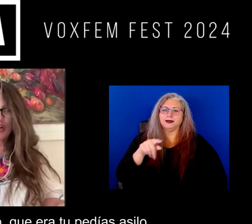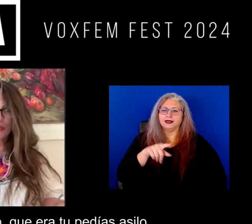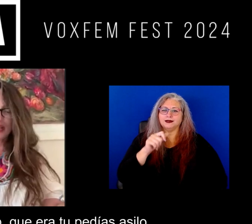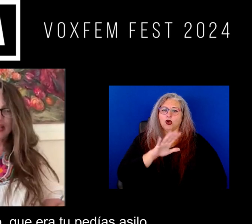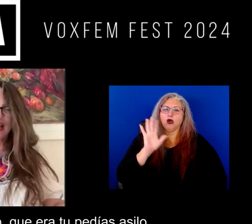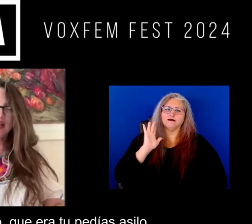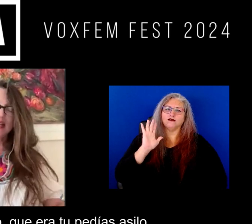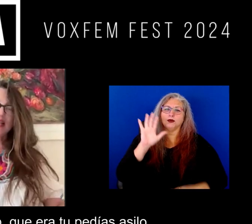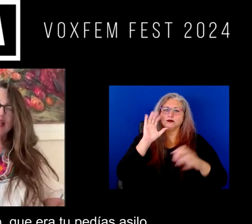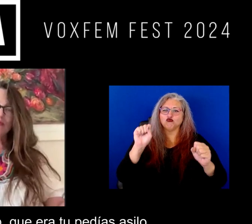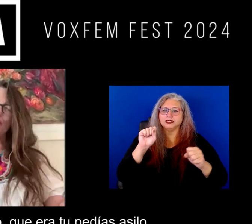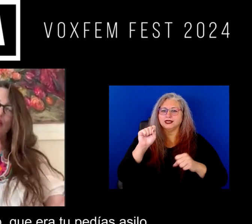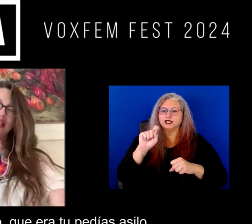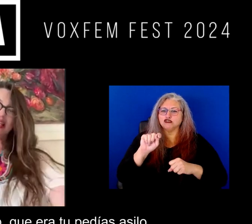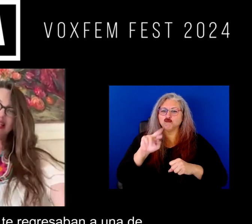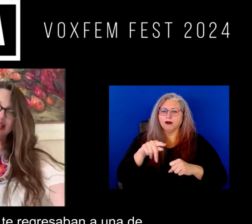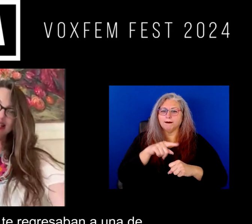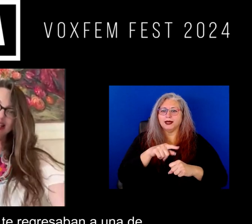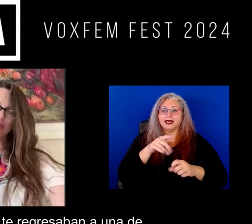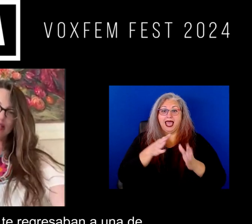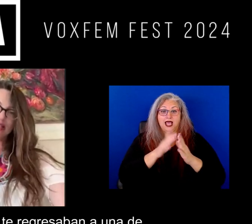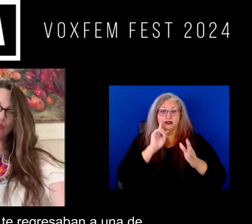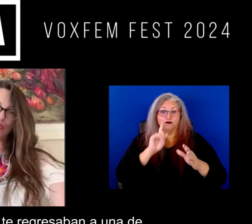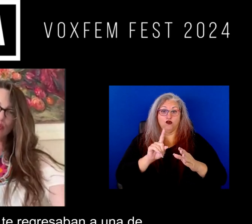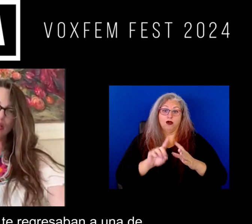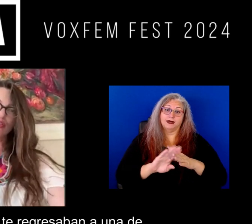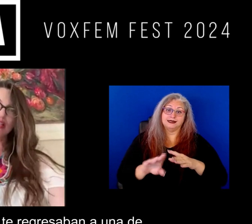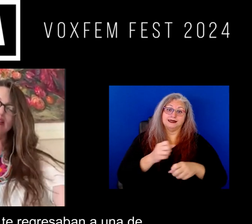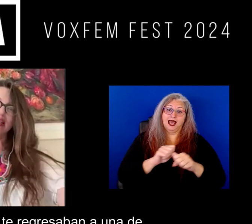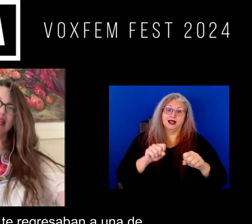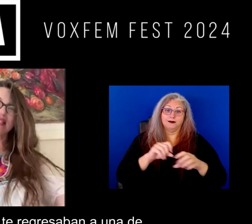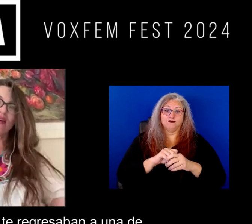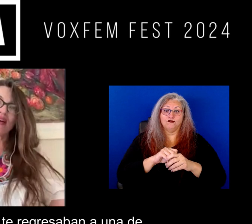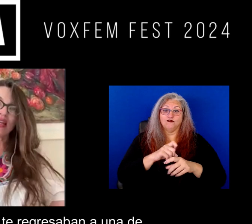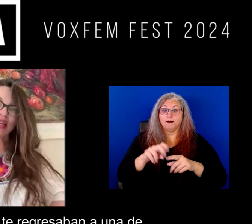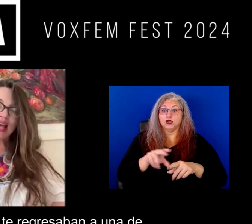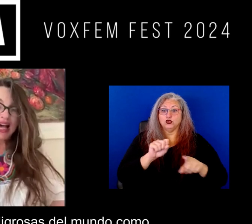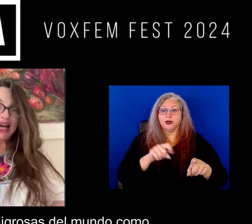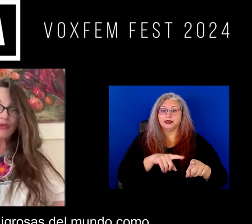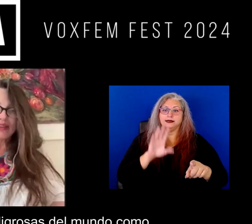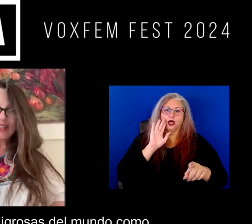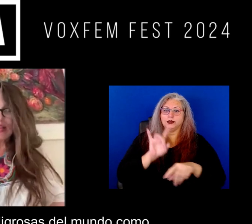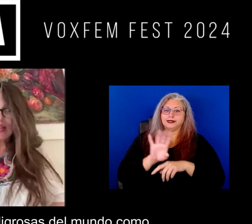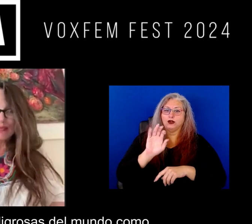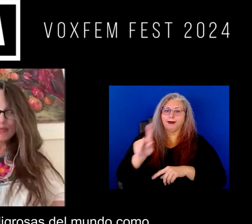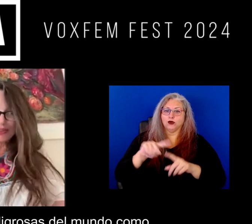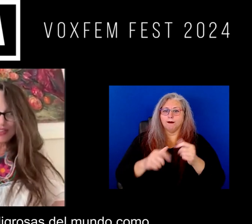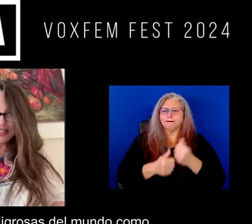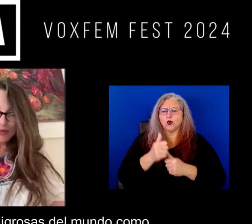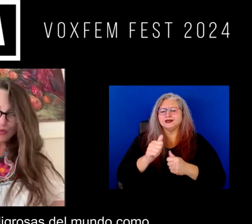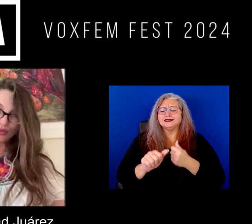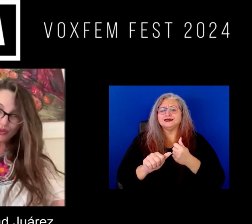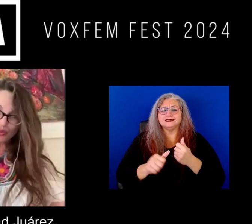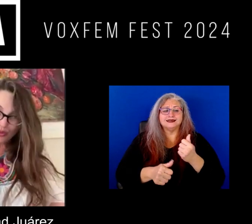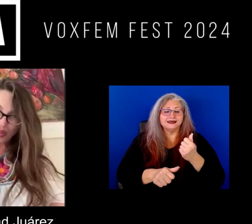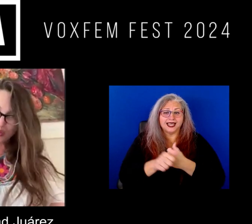expresidente Trump que era tú pedías asilo a Estados Unidos y te regresaban a una de las ciudades más peligrosas del